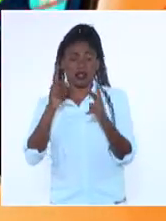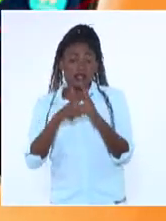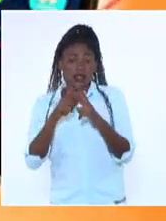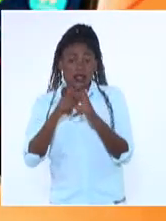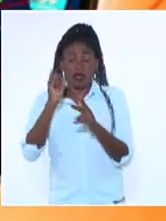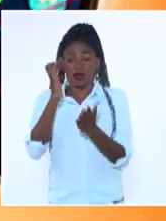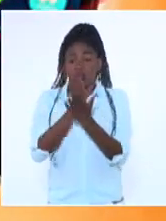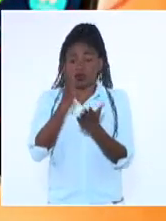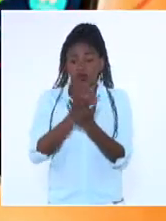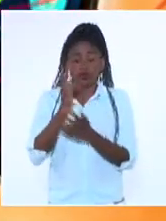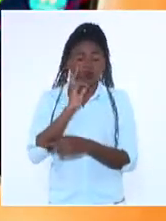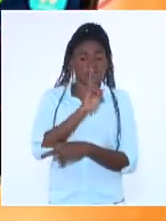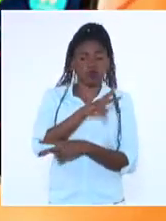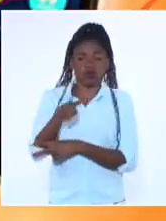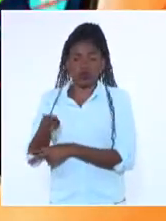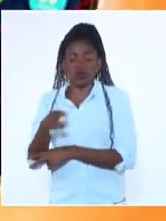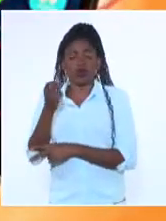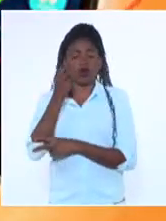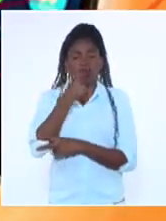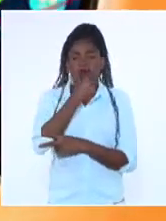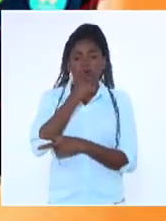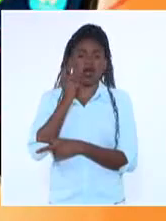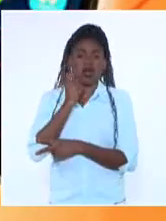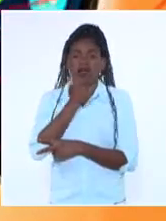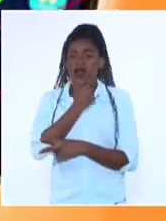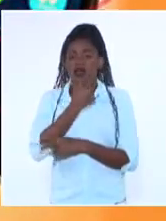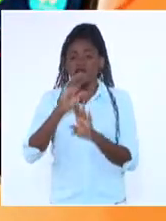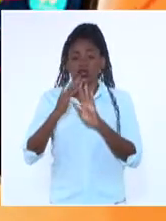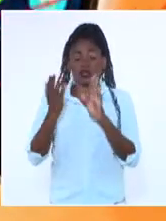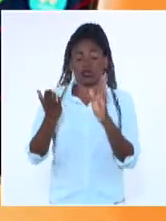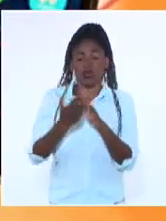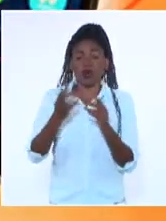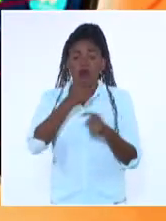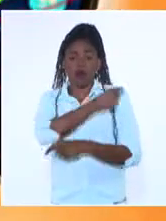que brindan atención estomatológica a nuestra población en este día.